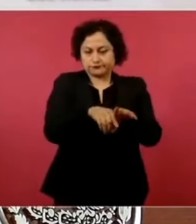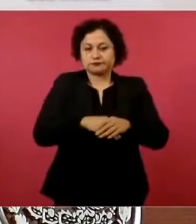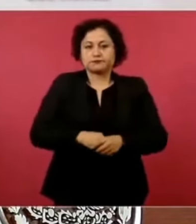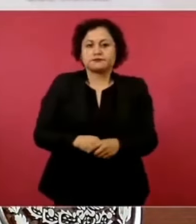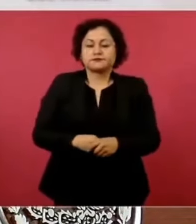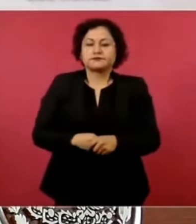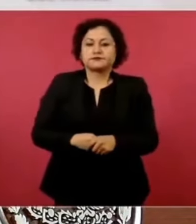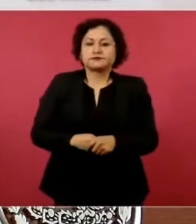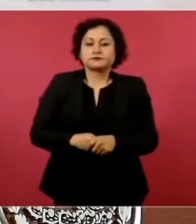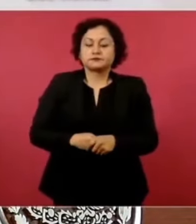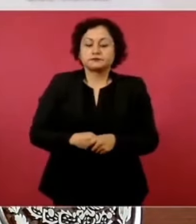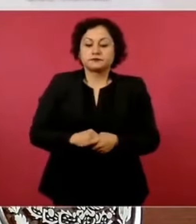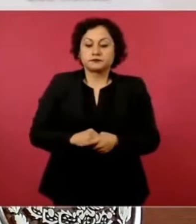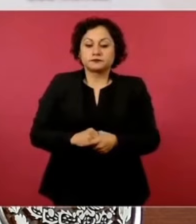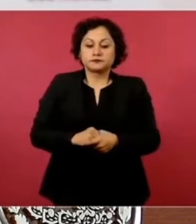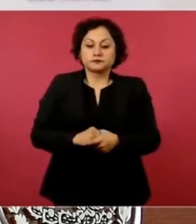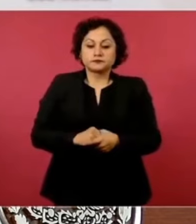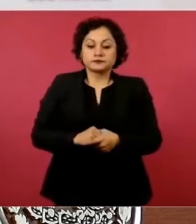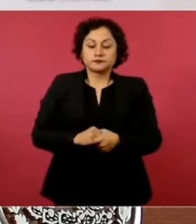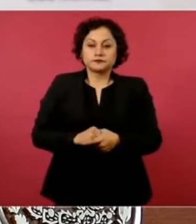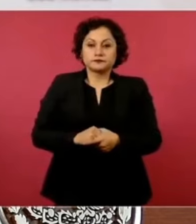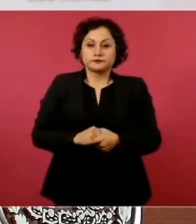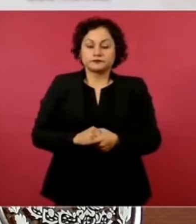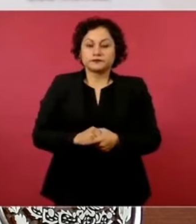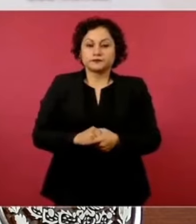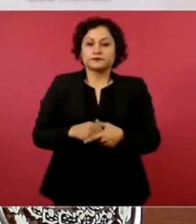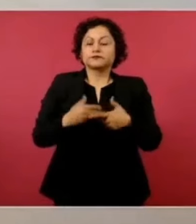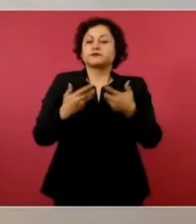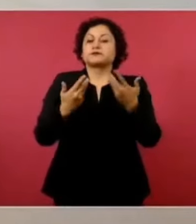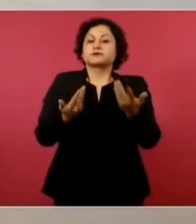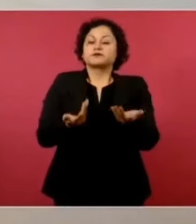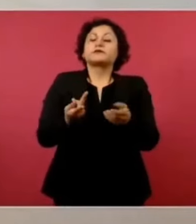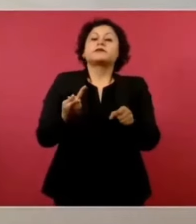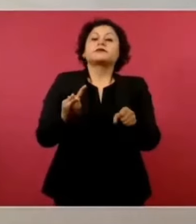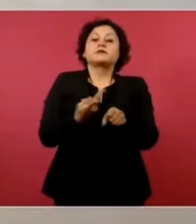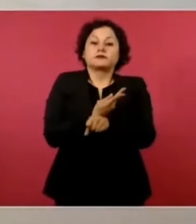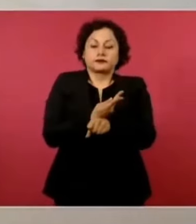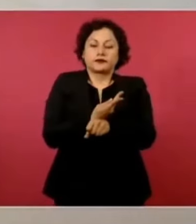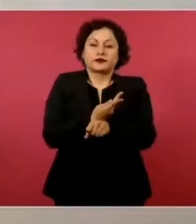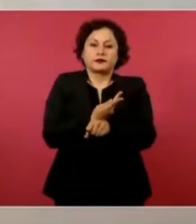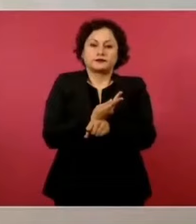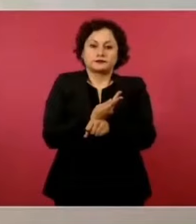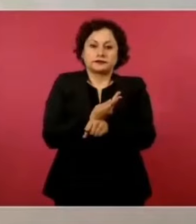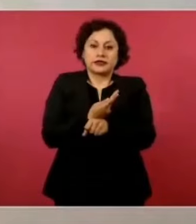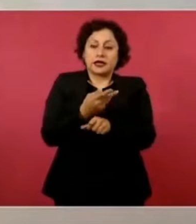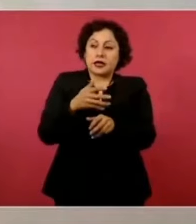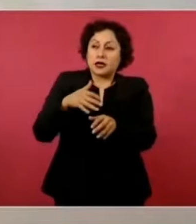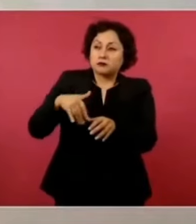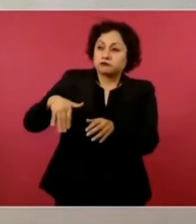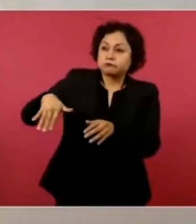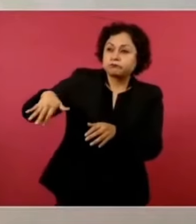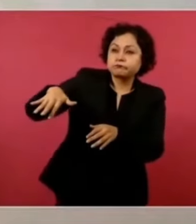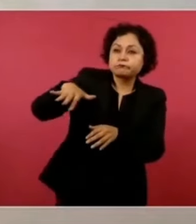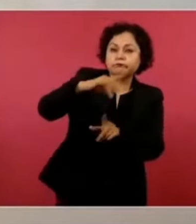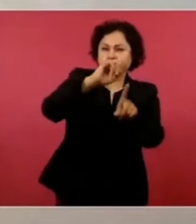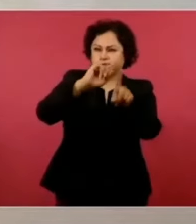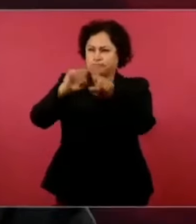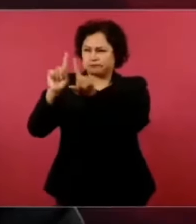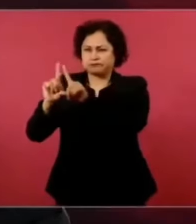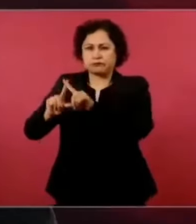información que llega de toda clase de